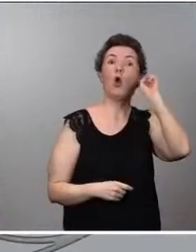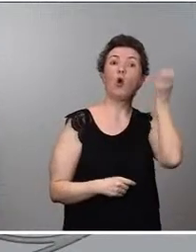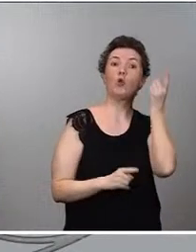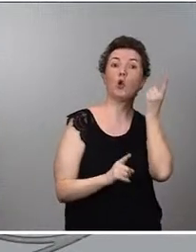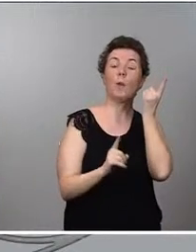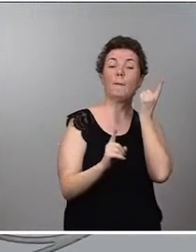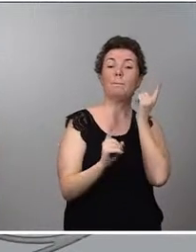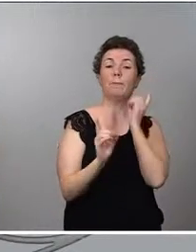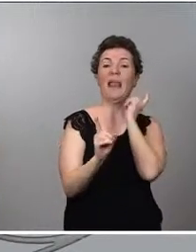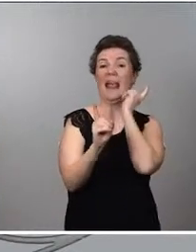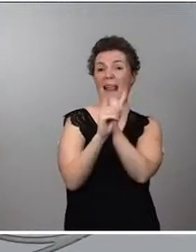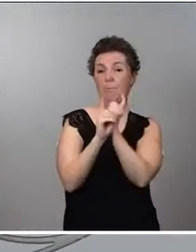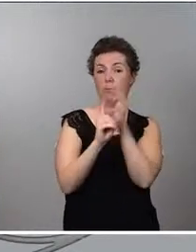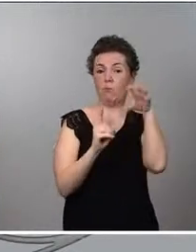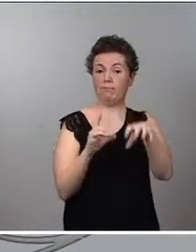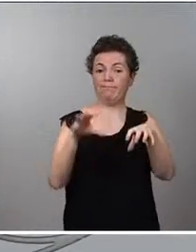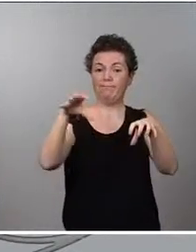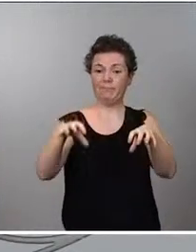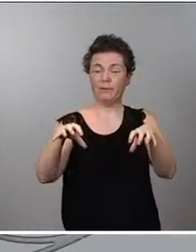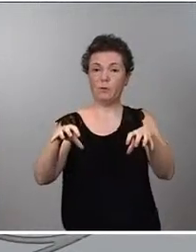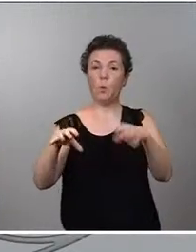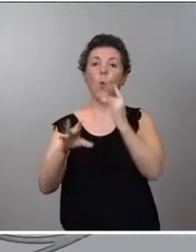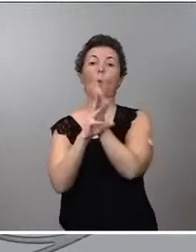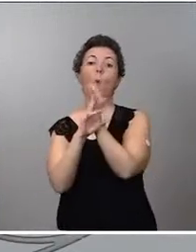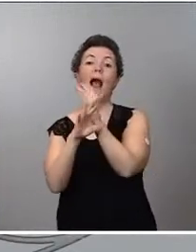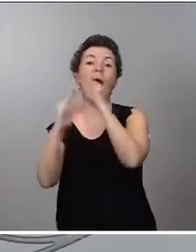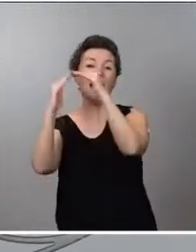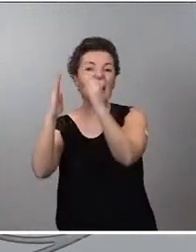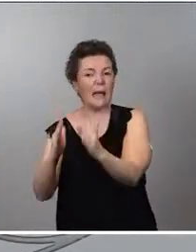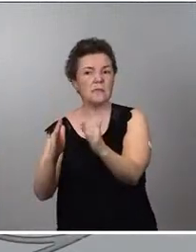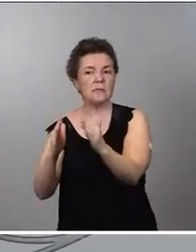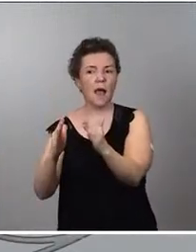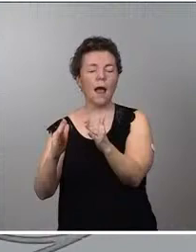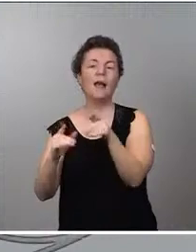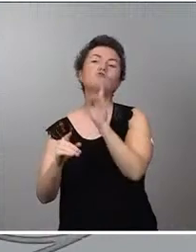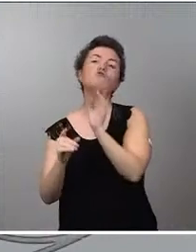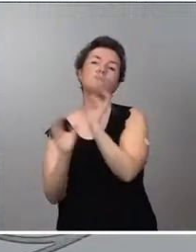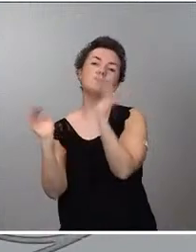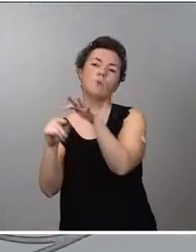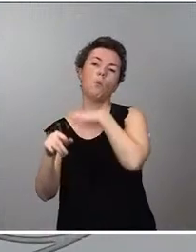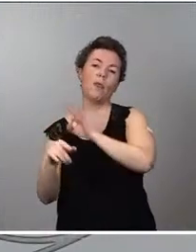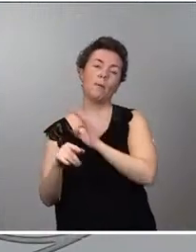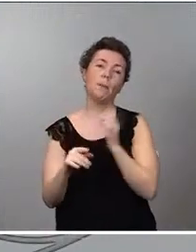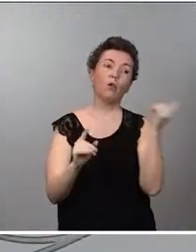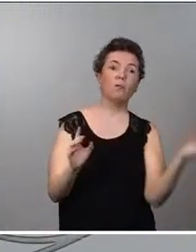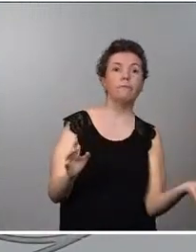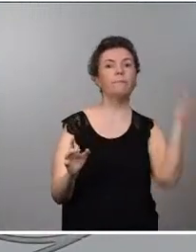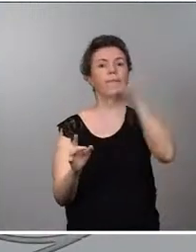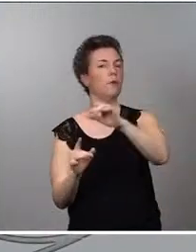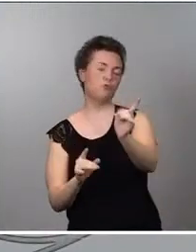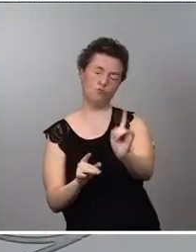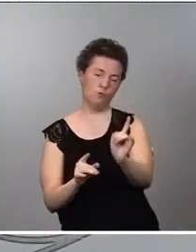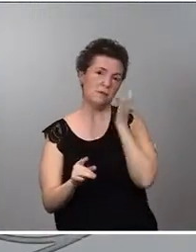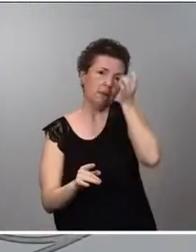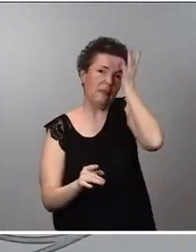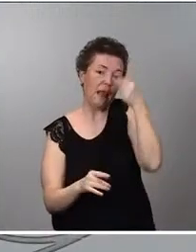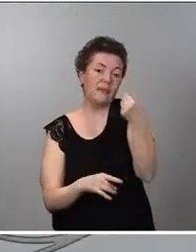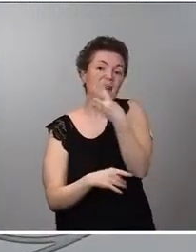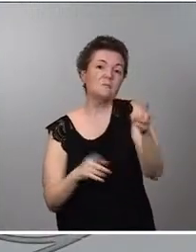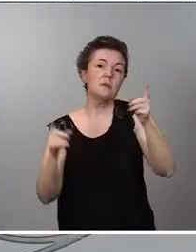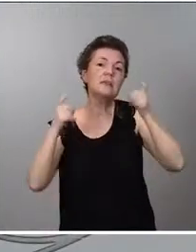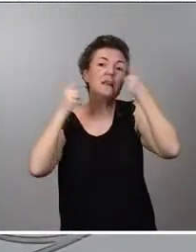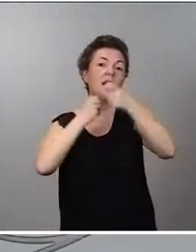no juega en casa puedan desplazarse. Esa es la idea para intentar también durante estas tres semanas de agosto